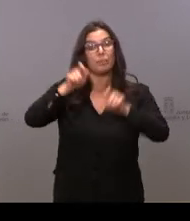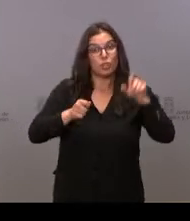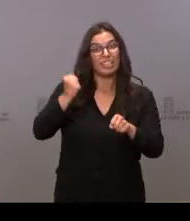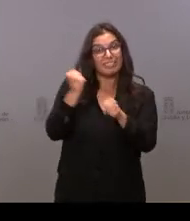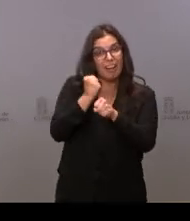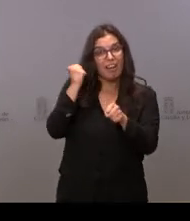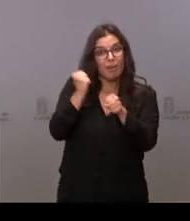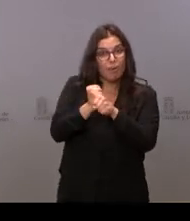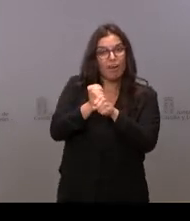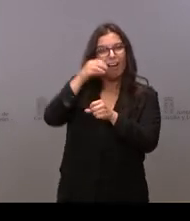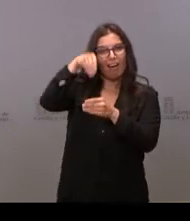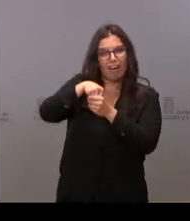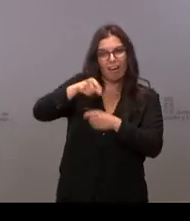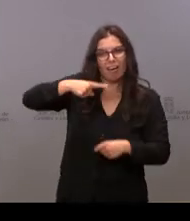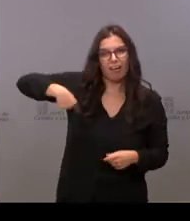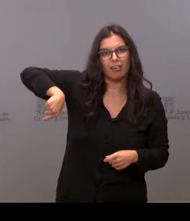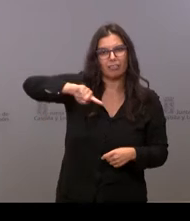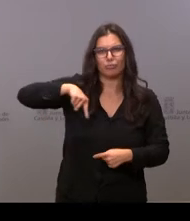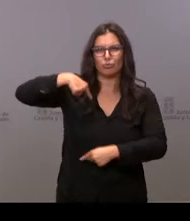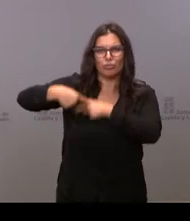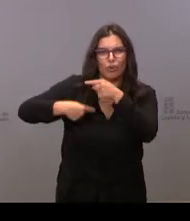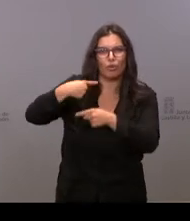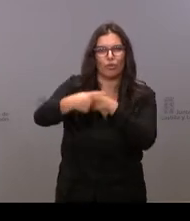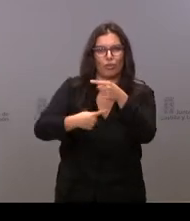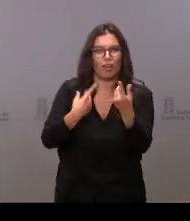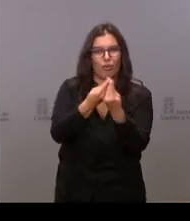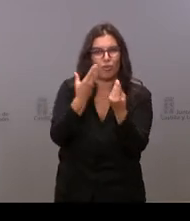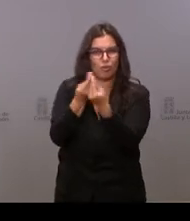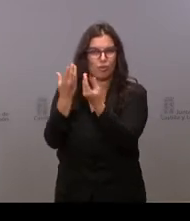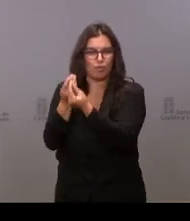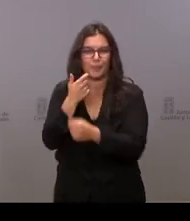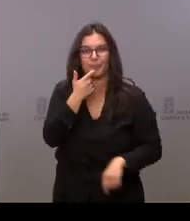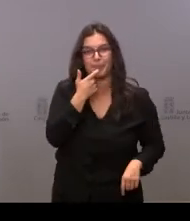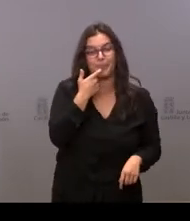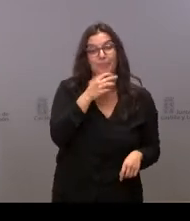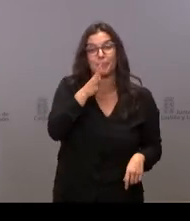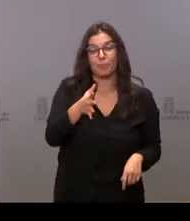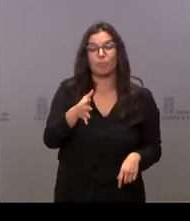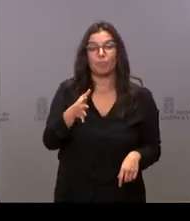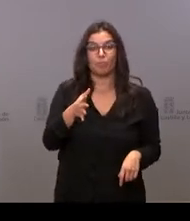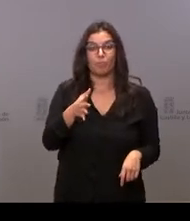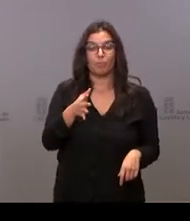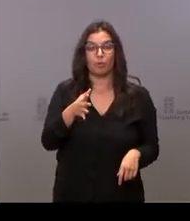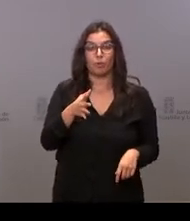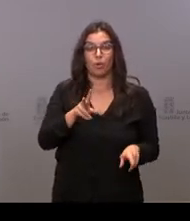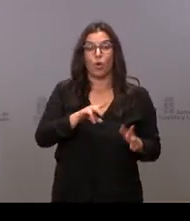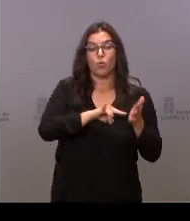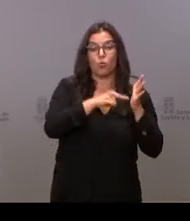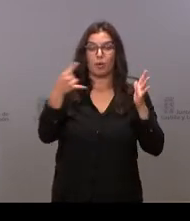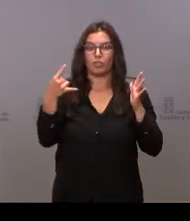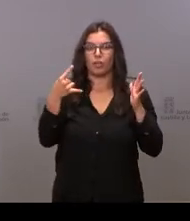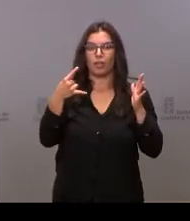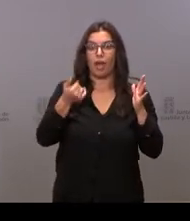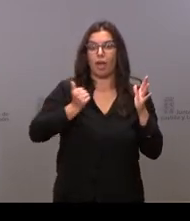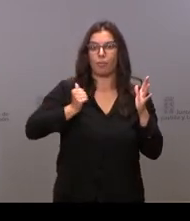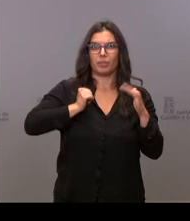que están todos los días con vosotros. Porque aplicamos las nuevas tecnologías para